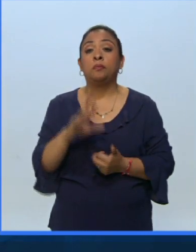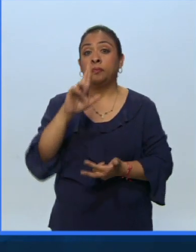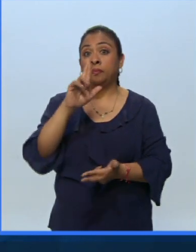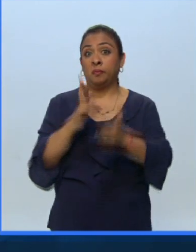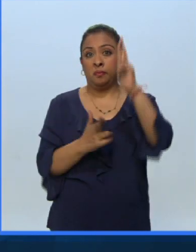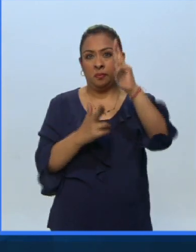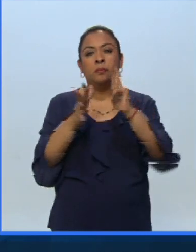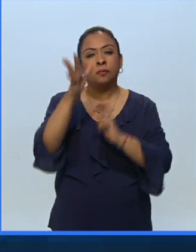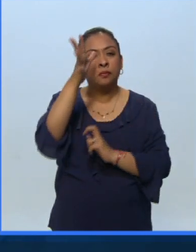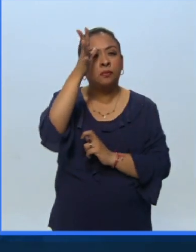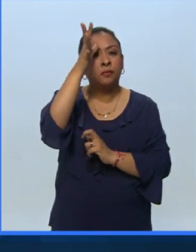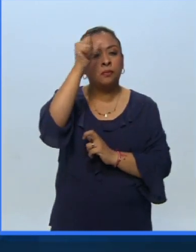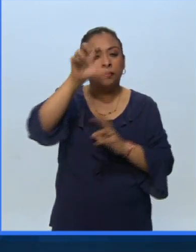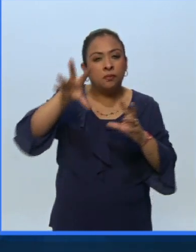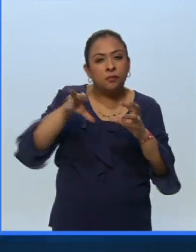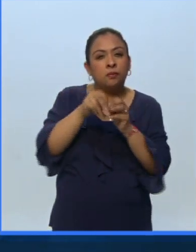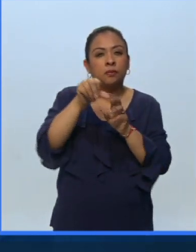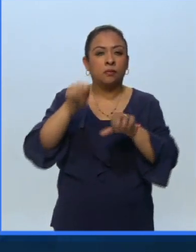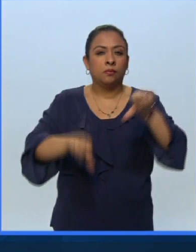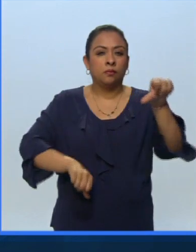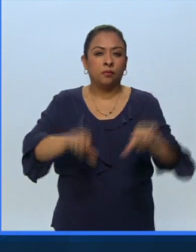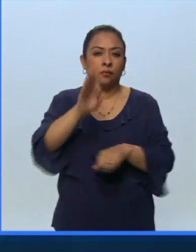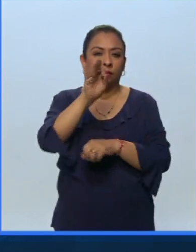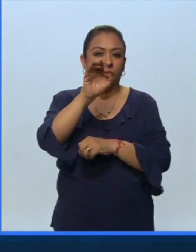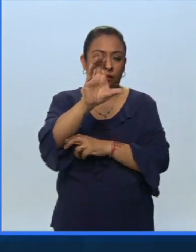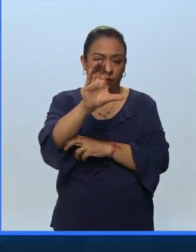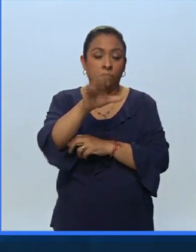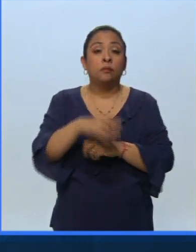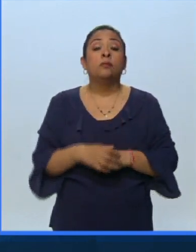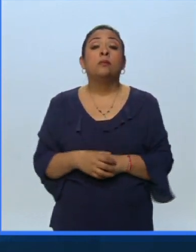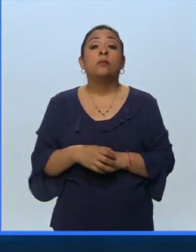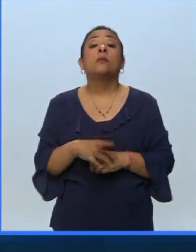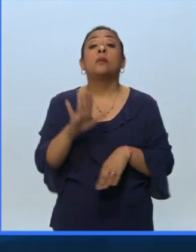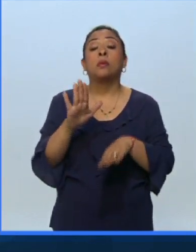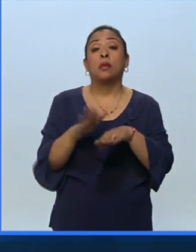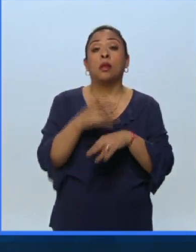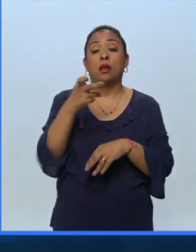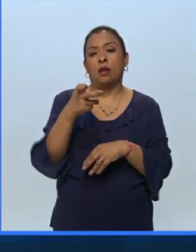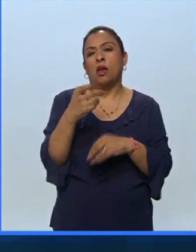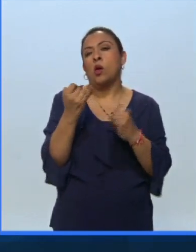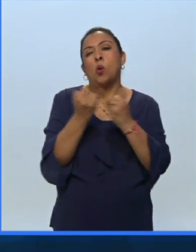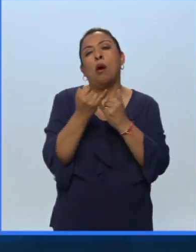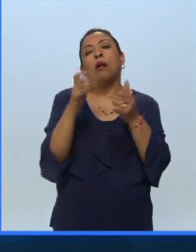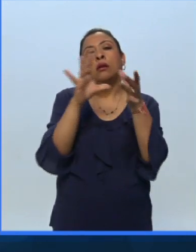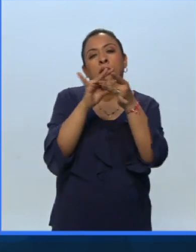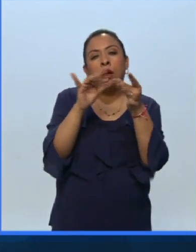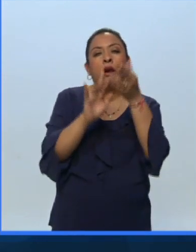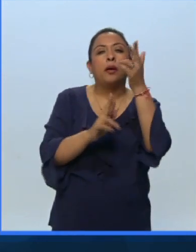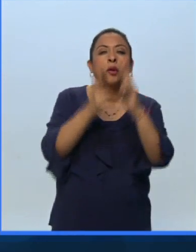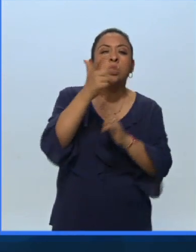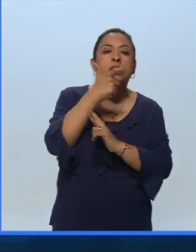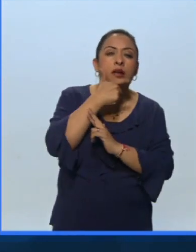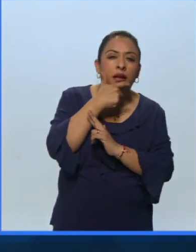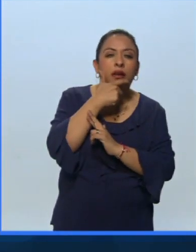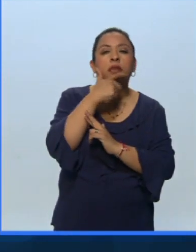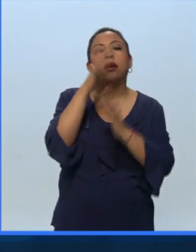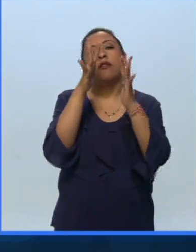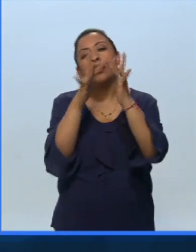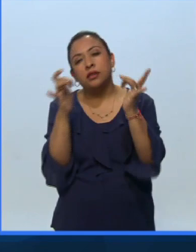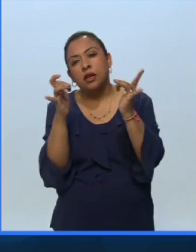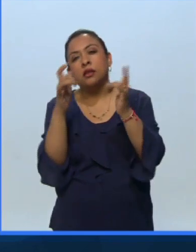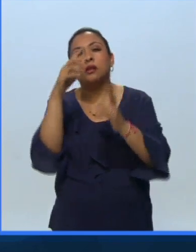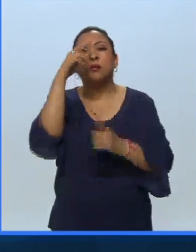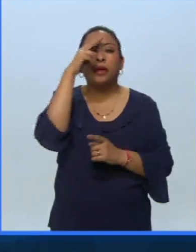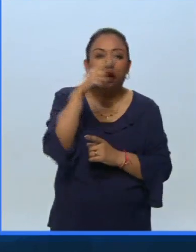Revolución es el concepto que ha agrupado las actividades del Festival Cervantino por eso lo mismo se ha hablado de la revolución inglesa que la francesa,